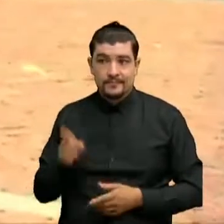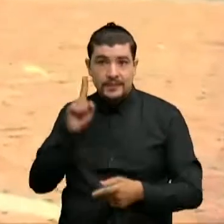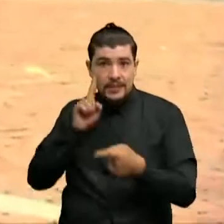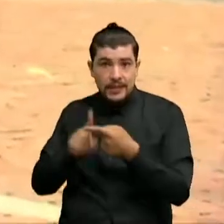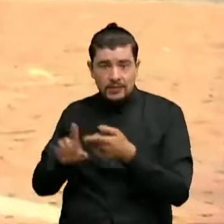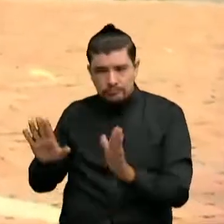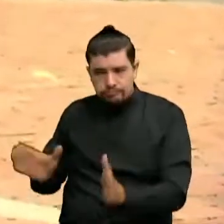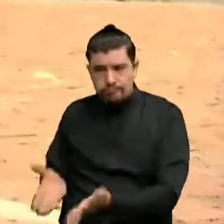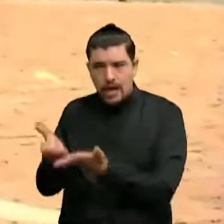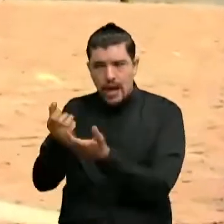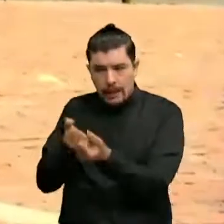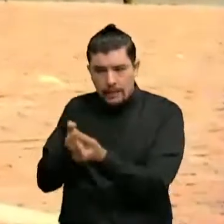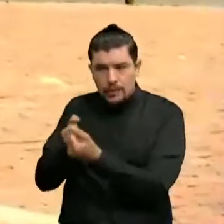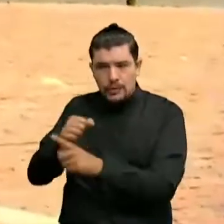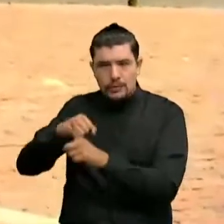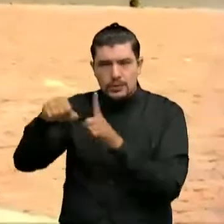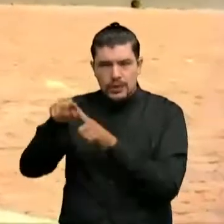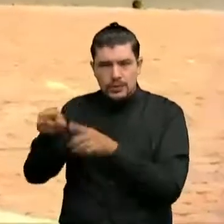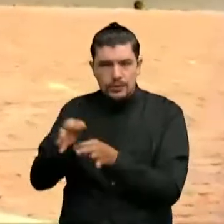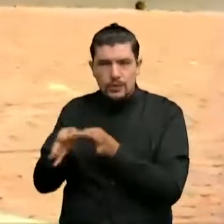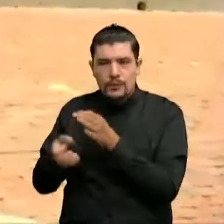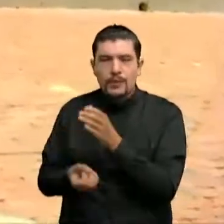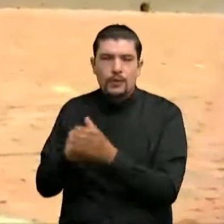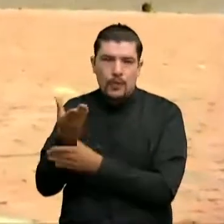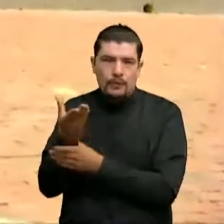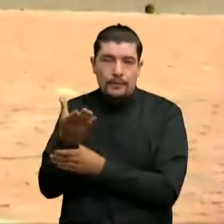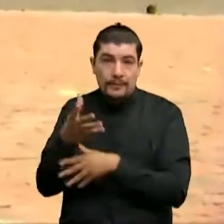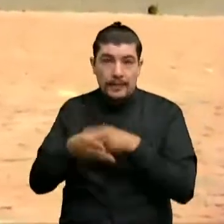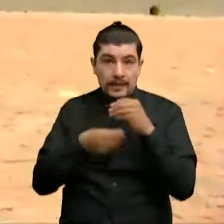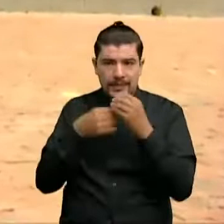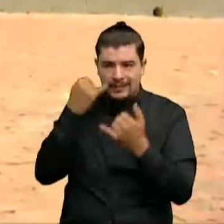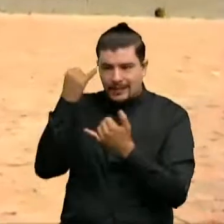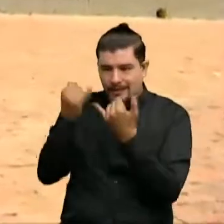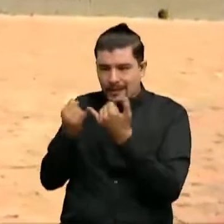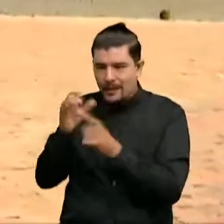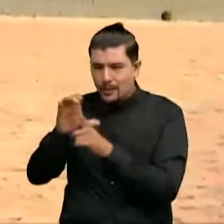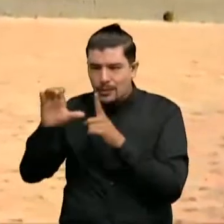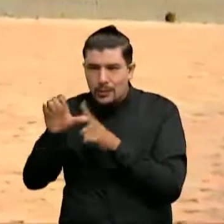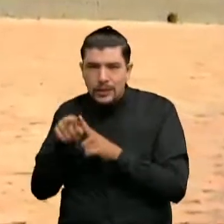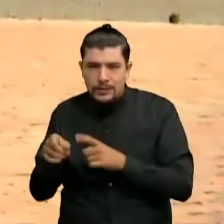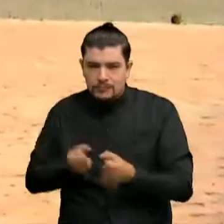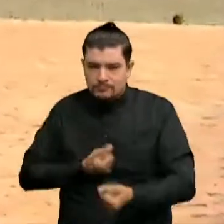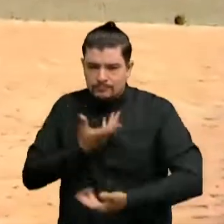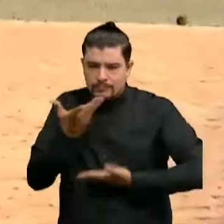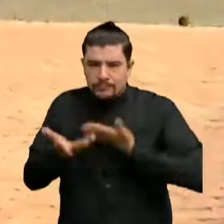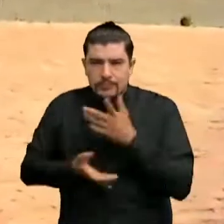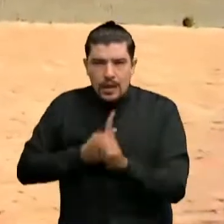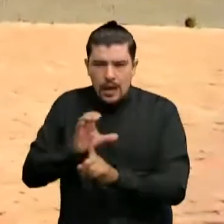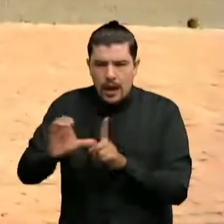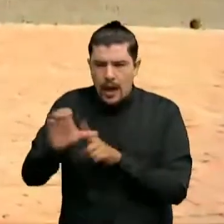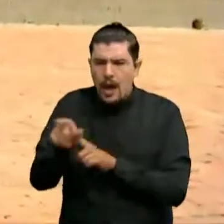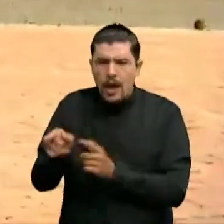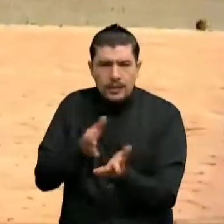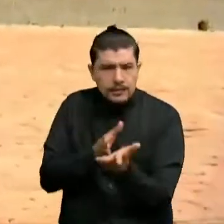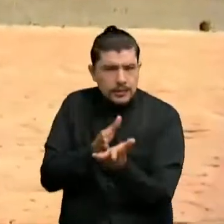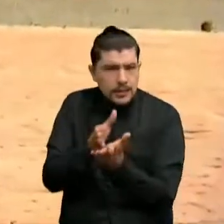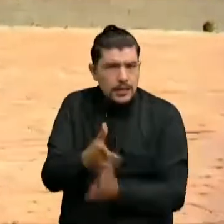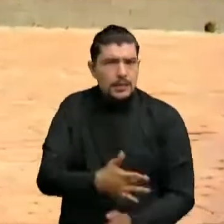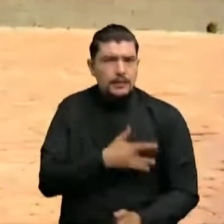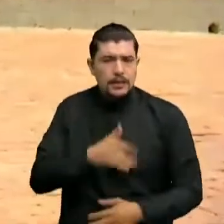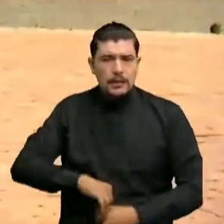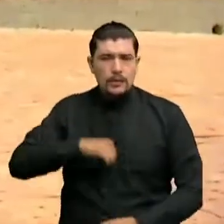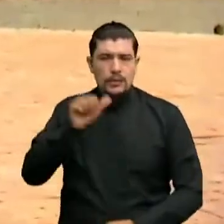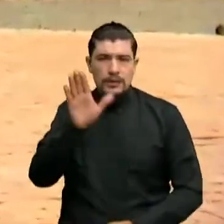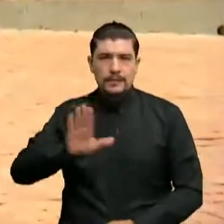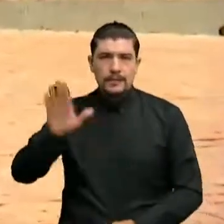este nuevo casco urbano Y precisamente para que toda su identidad cultural Todas sus manifestaciones culturales Sigan llenando de orgullo a